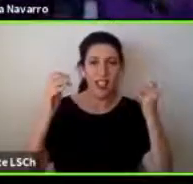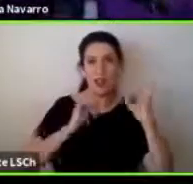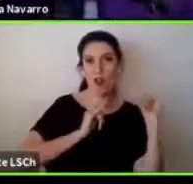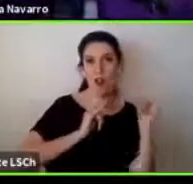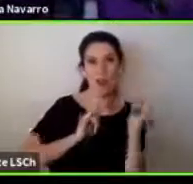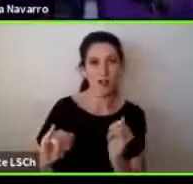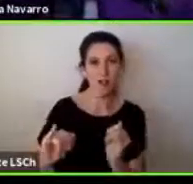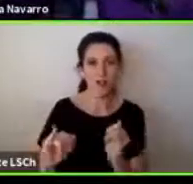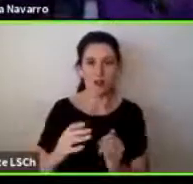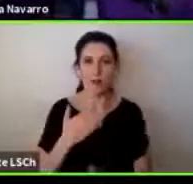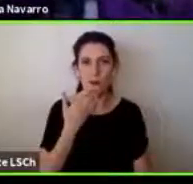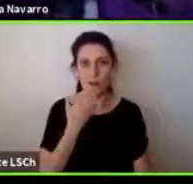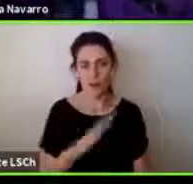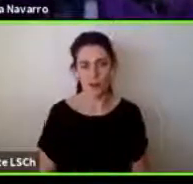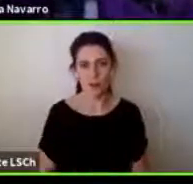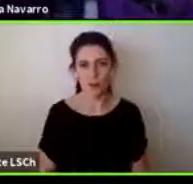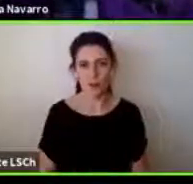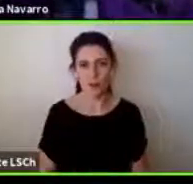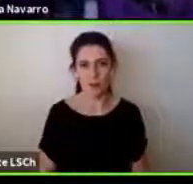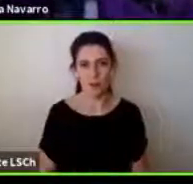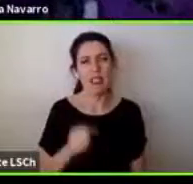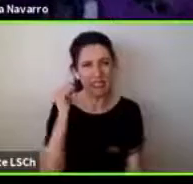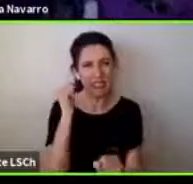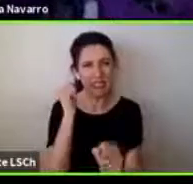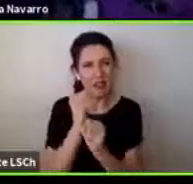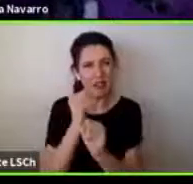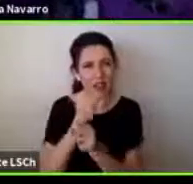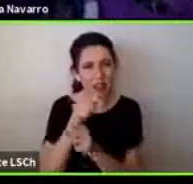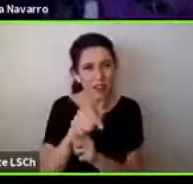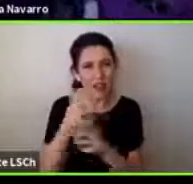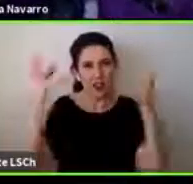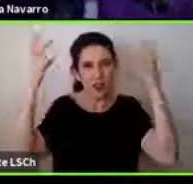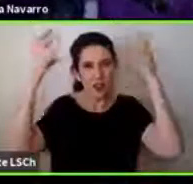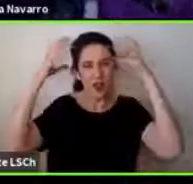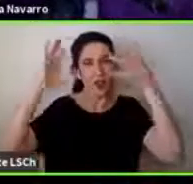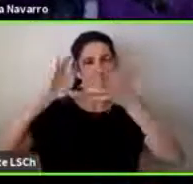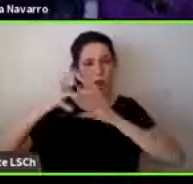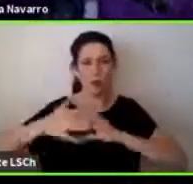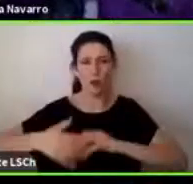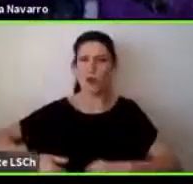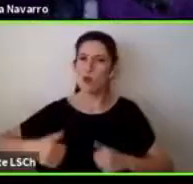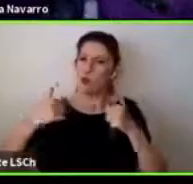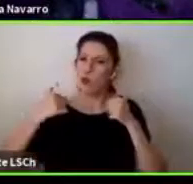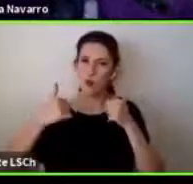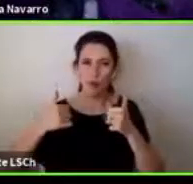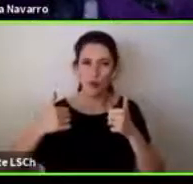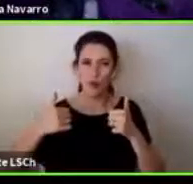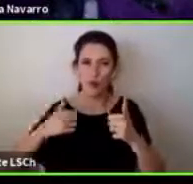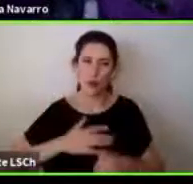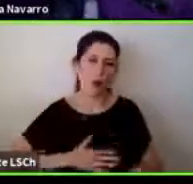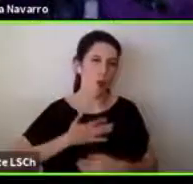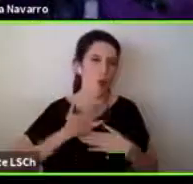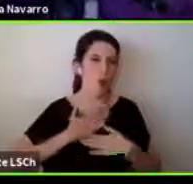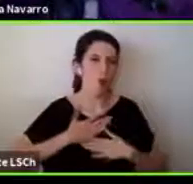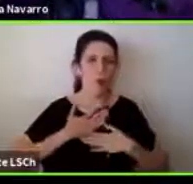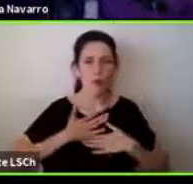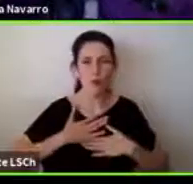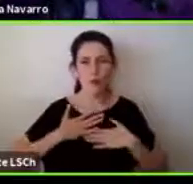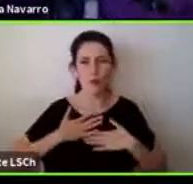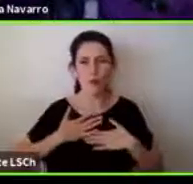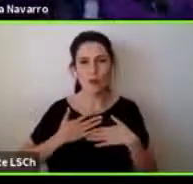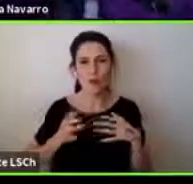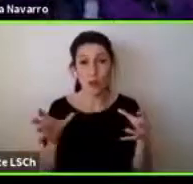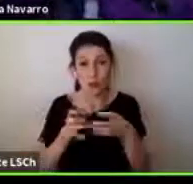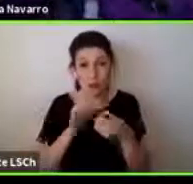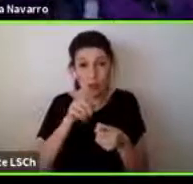súper intensamente en Neuromundo y y es un gusto o sea fue un gusto participar en el equipo y yo encuentro que el